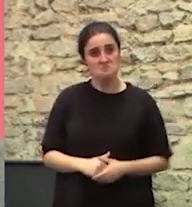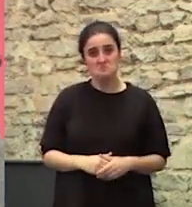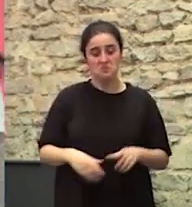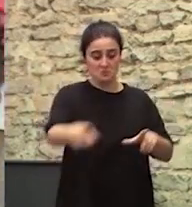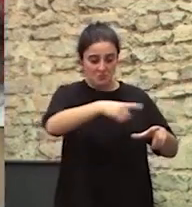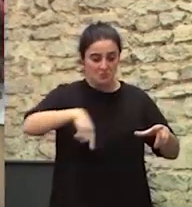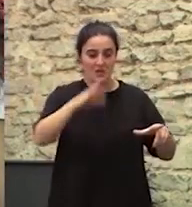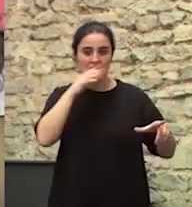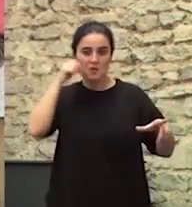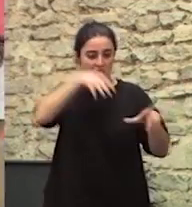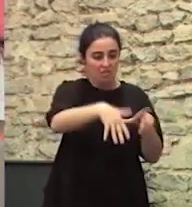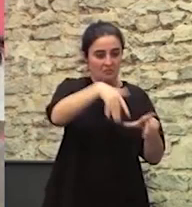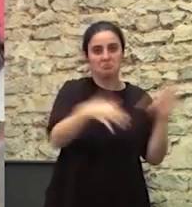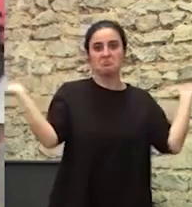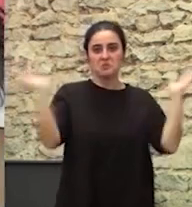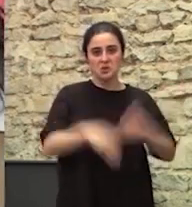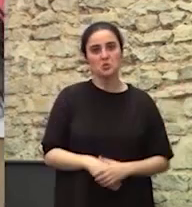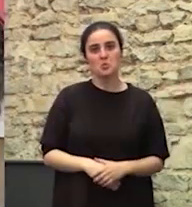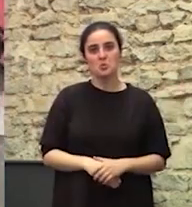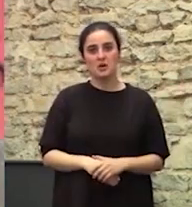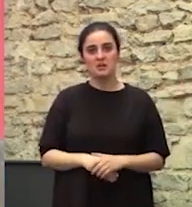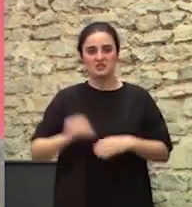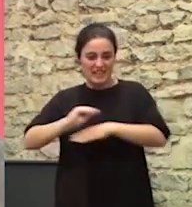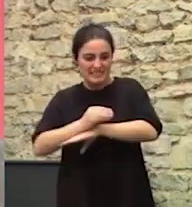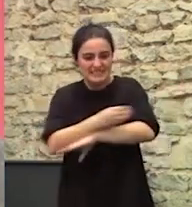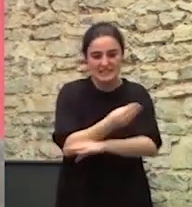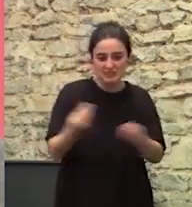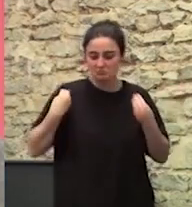alcantarillado Viven con las ratas